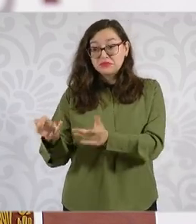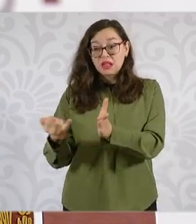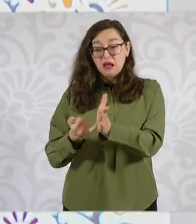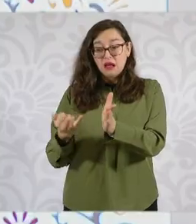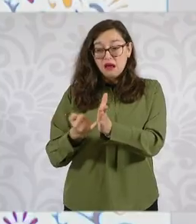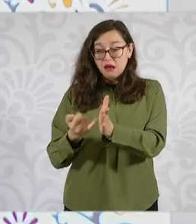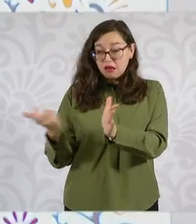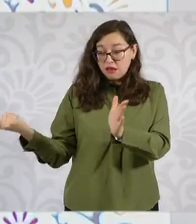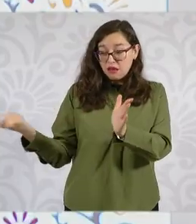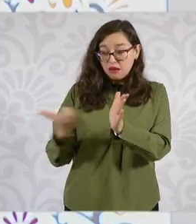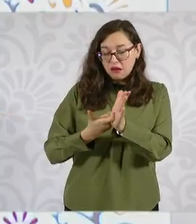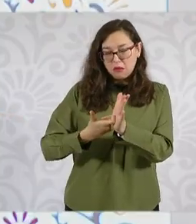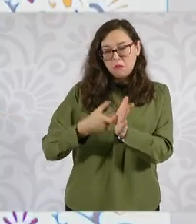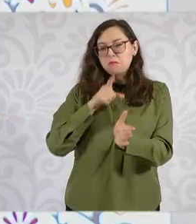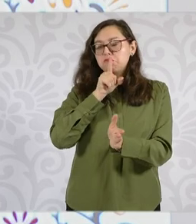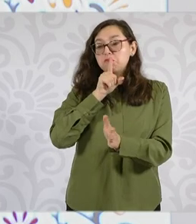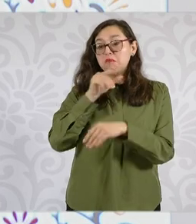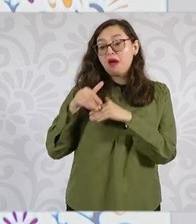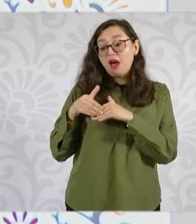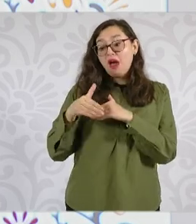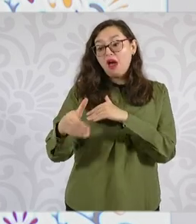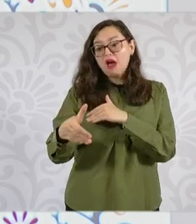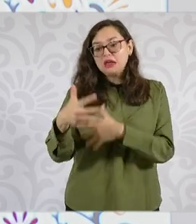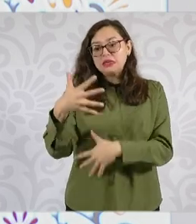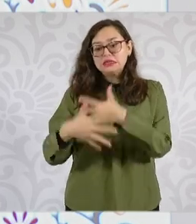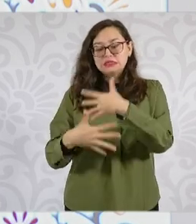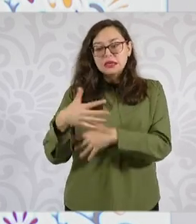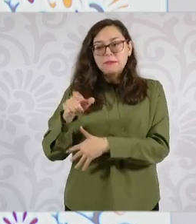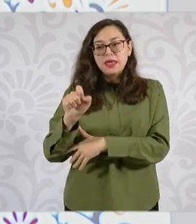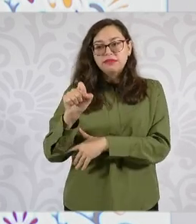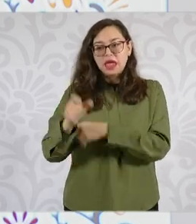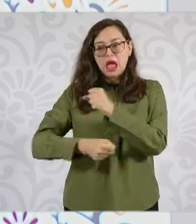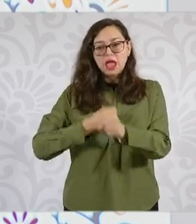pagar en 20 años o 15 años